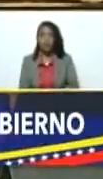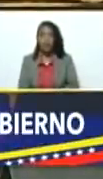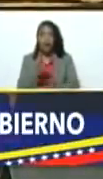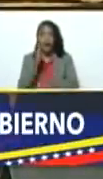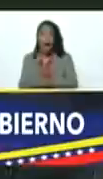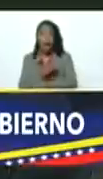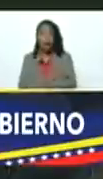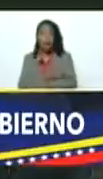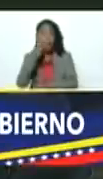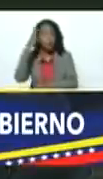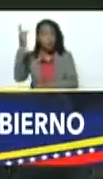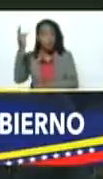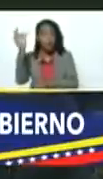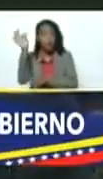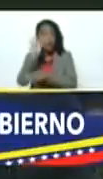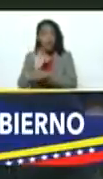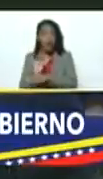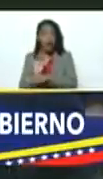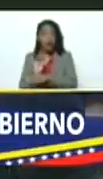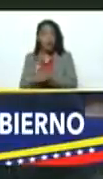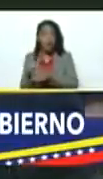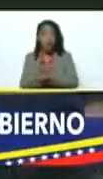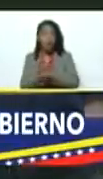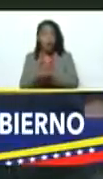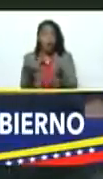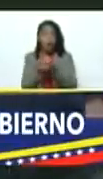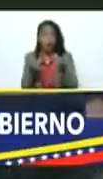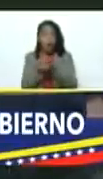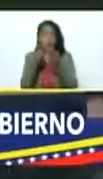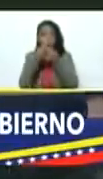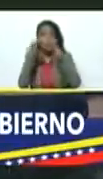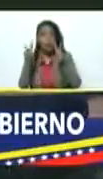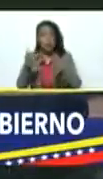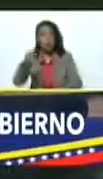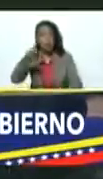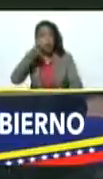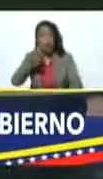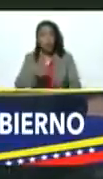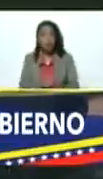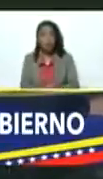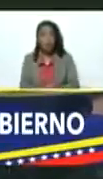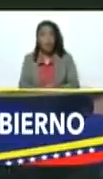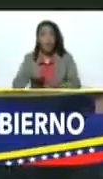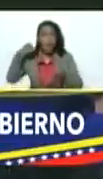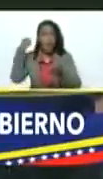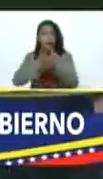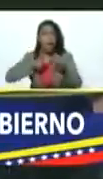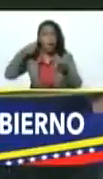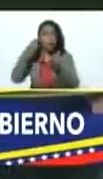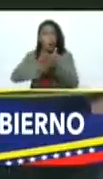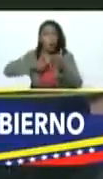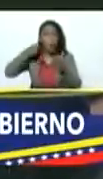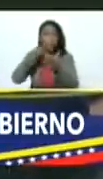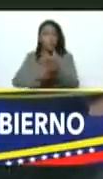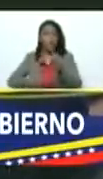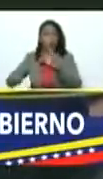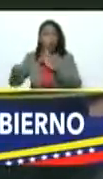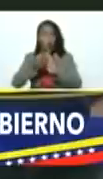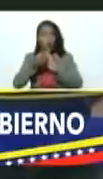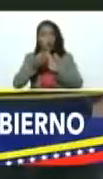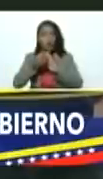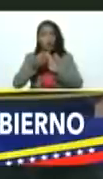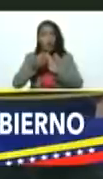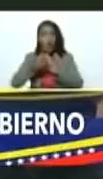consejo federal de gobierno los cuadrantes de paz la seguridad la lucha contra la